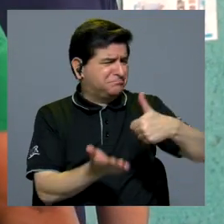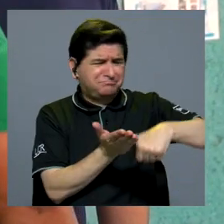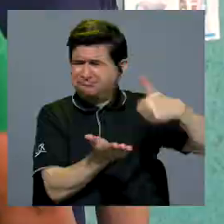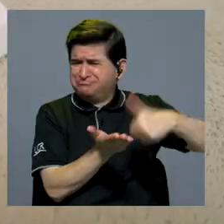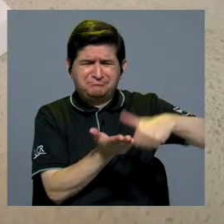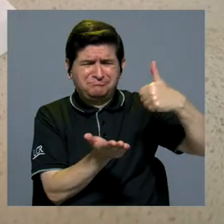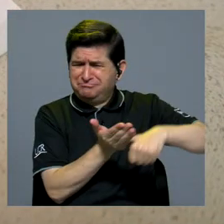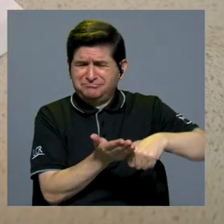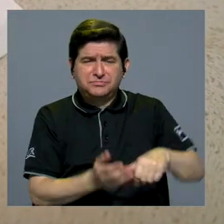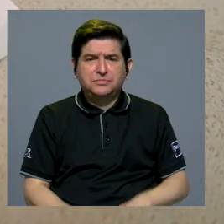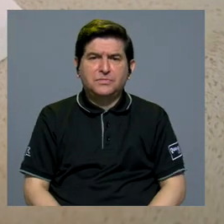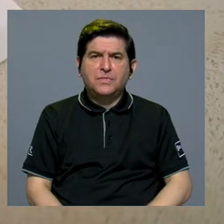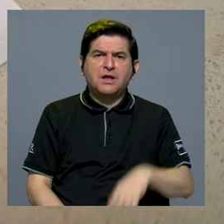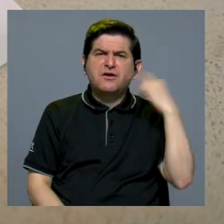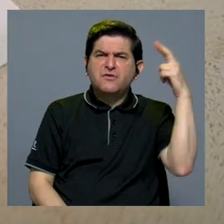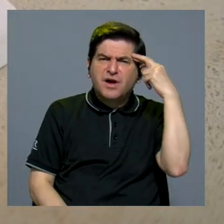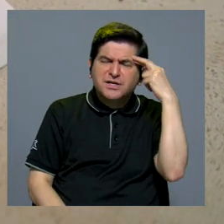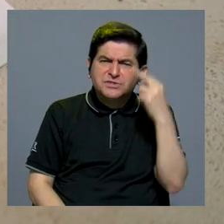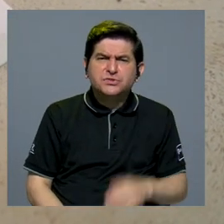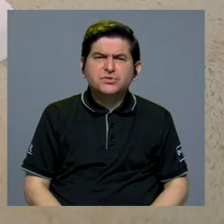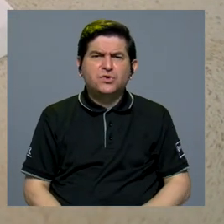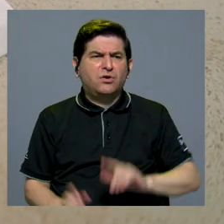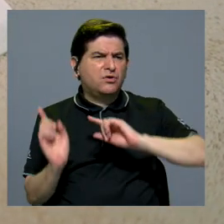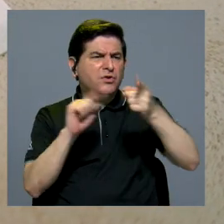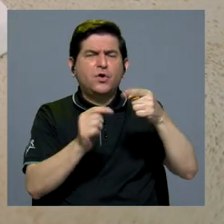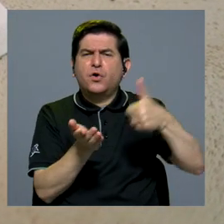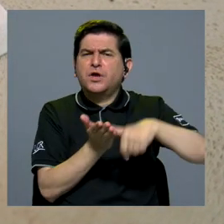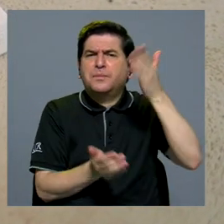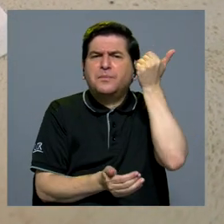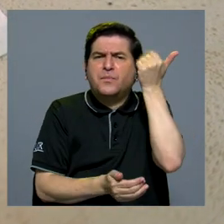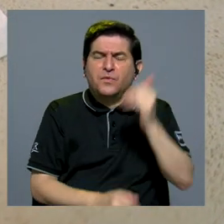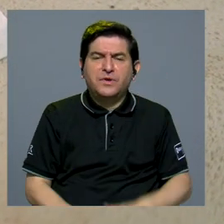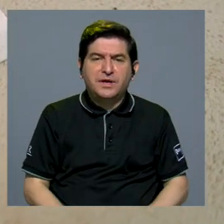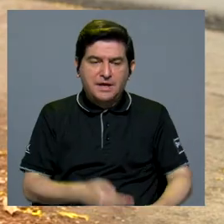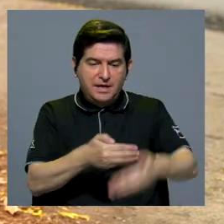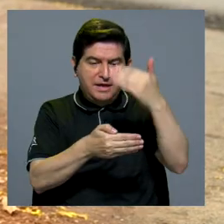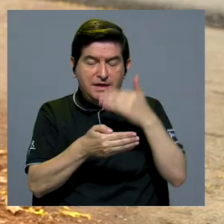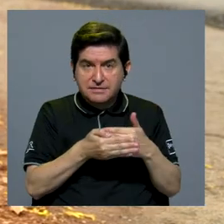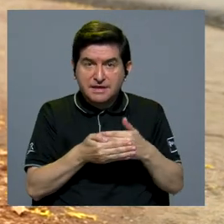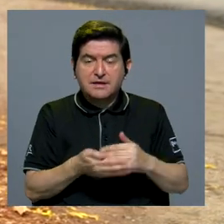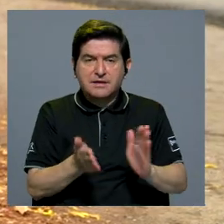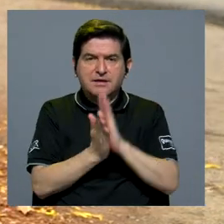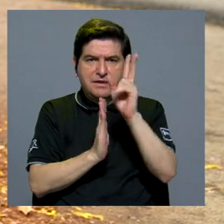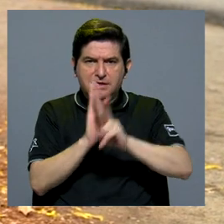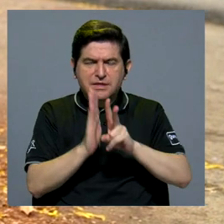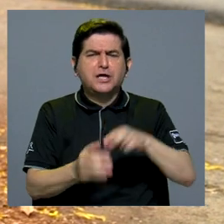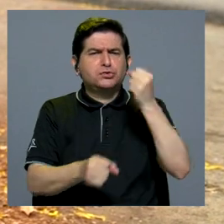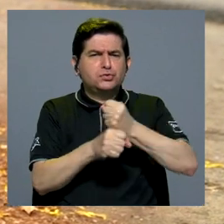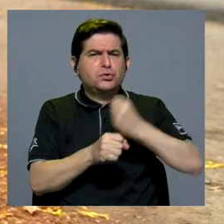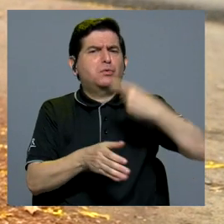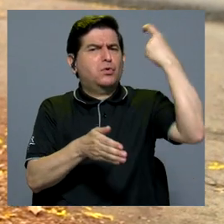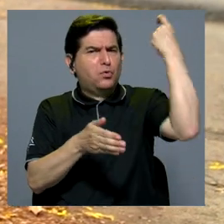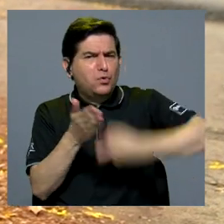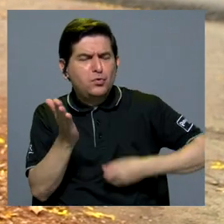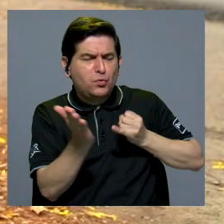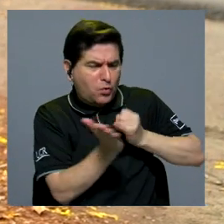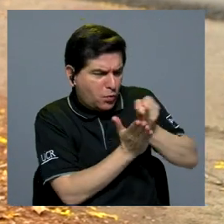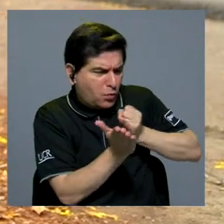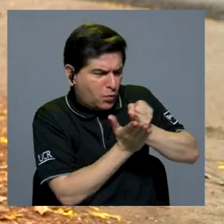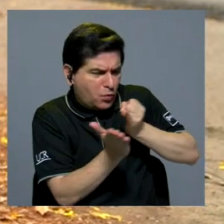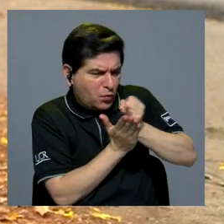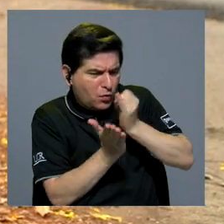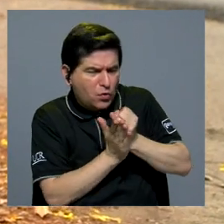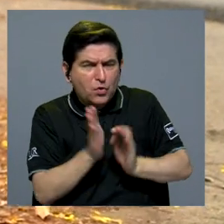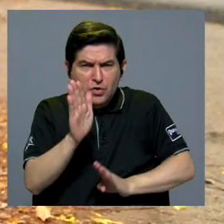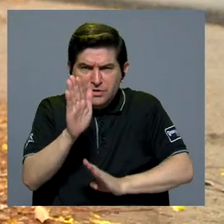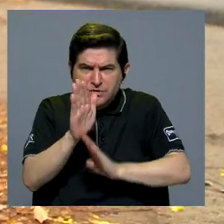hubo más abstencionismo de cuáles fueron las razones para no ir a votar. Detrás del documental, hubo un